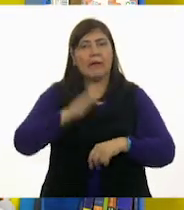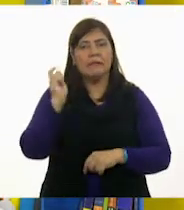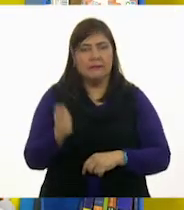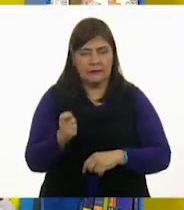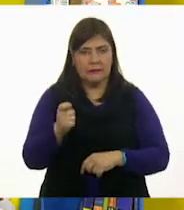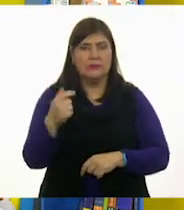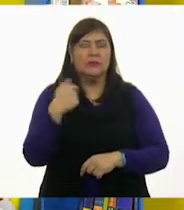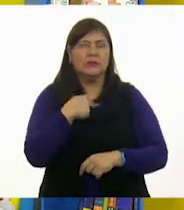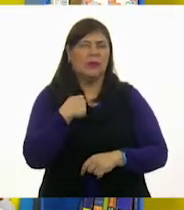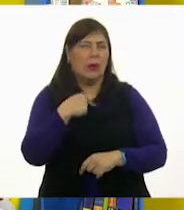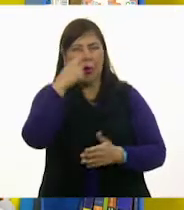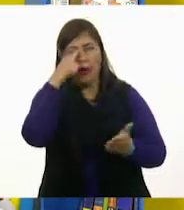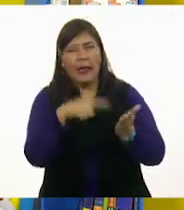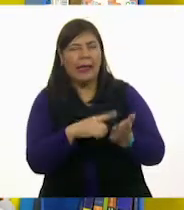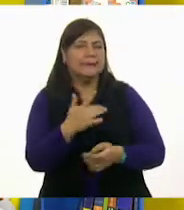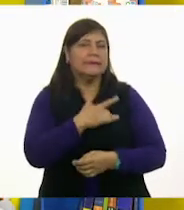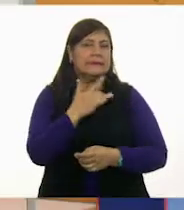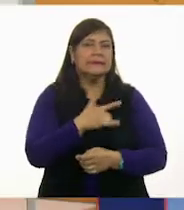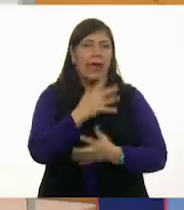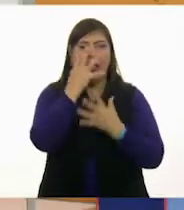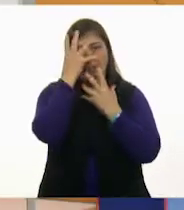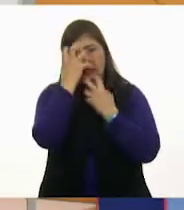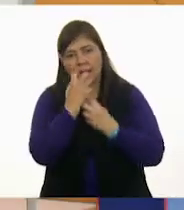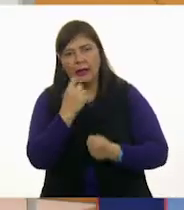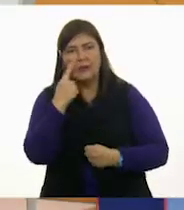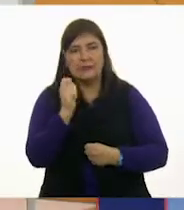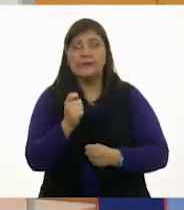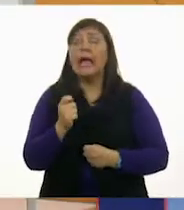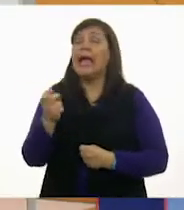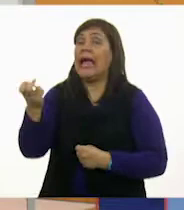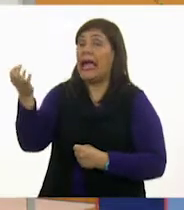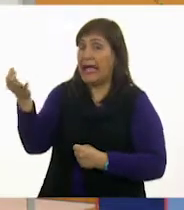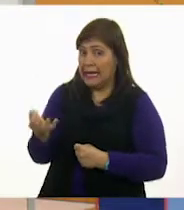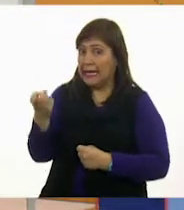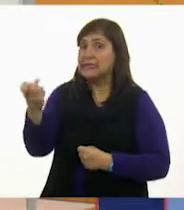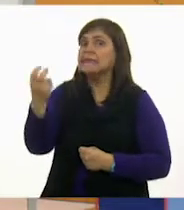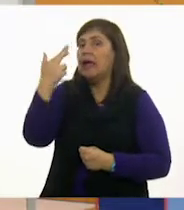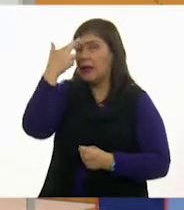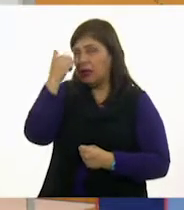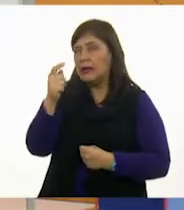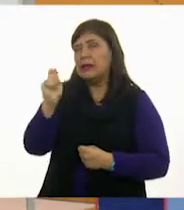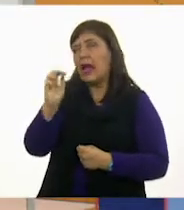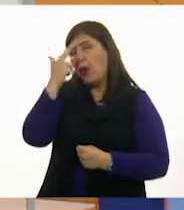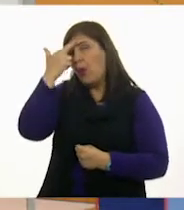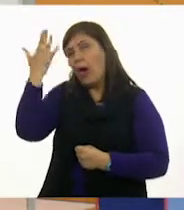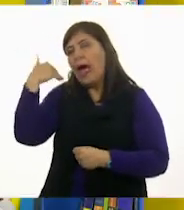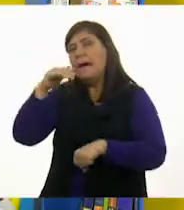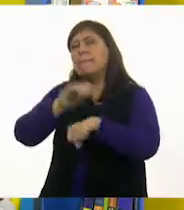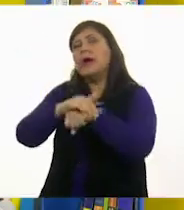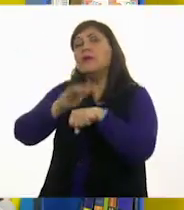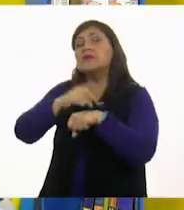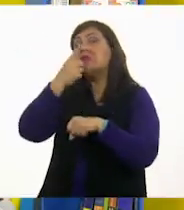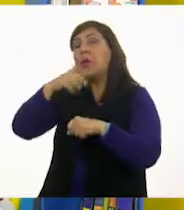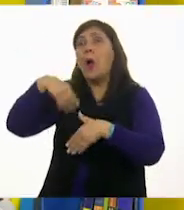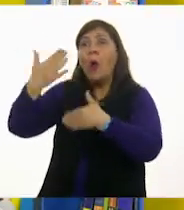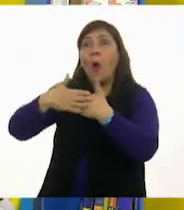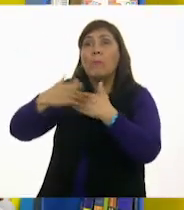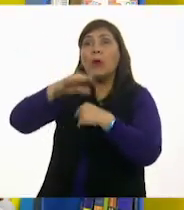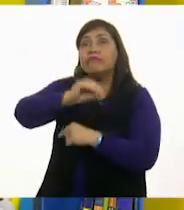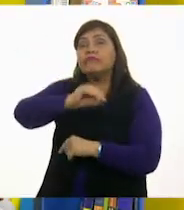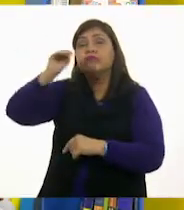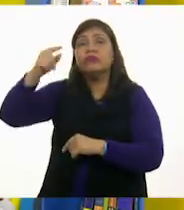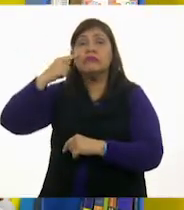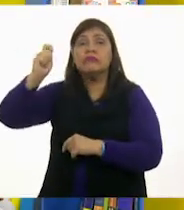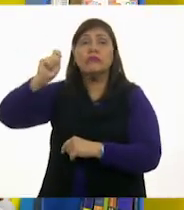Creo que yo sentía tristeza. Correcto. ¿Recuerdas que tu amigo te dijo que se iba a ir? Sí. ¿De ir a vivir a otra